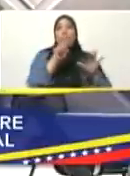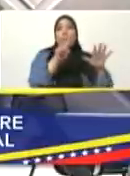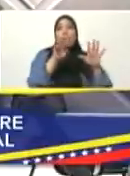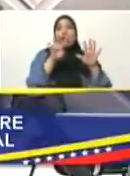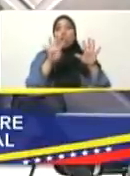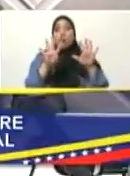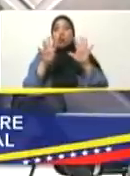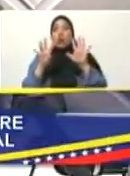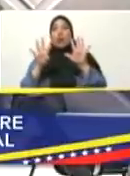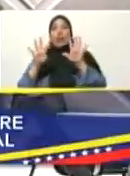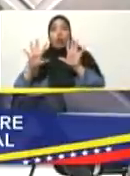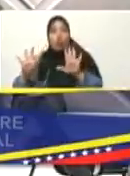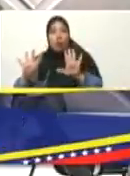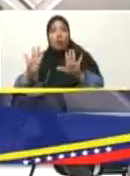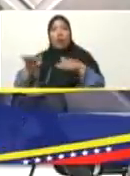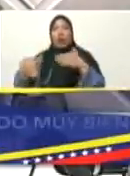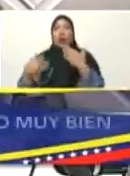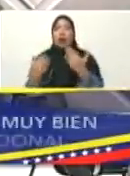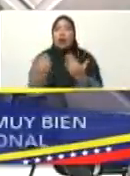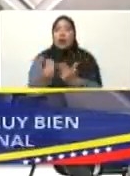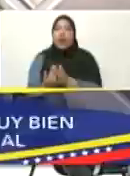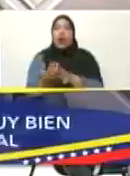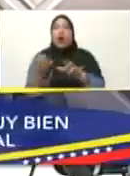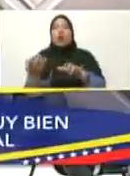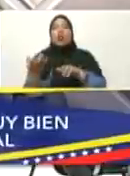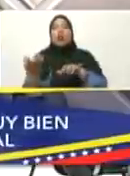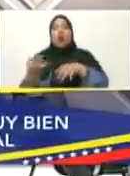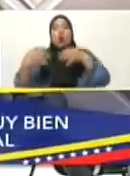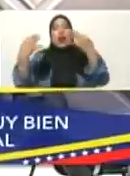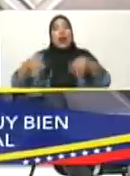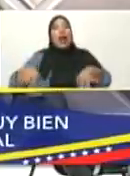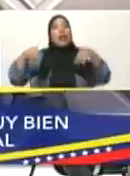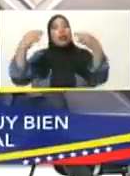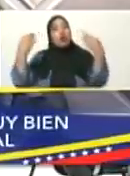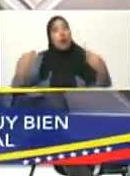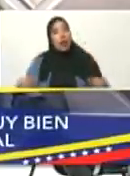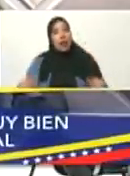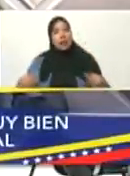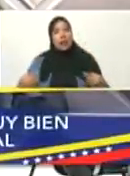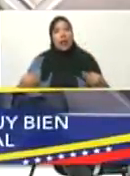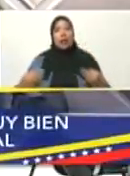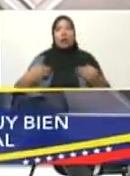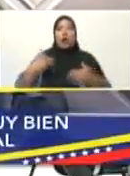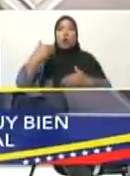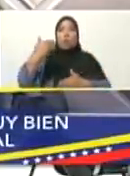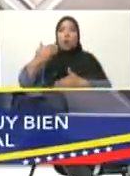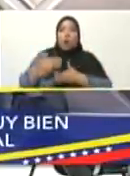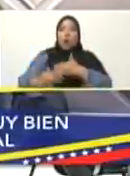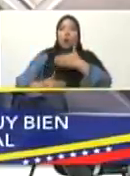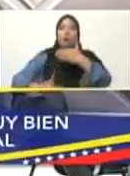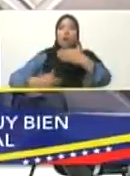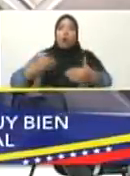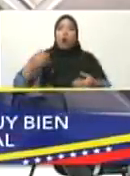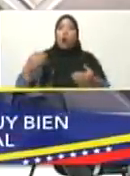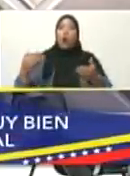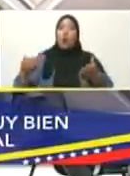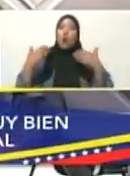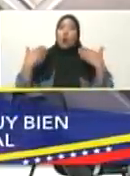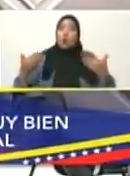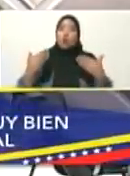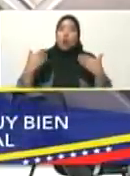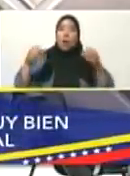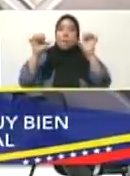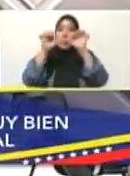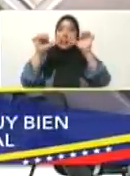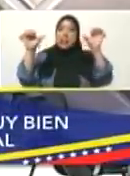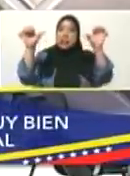pero son fenómenos atmosféricos, digamos que se conformaban con la confluencia de sistemas,